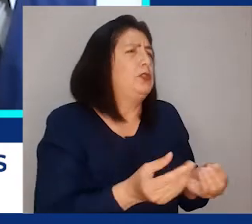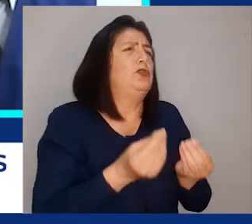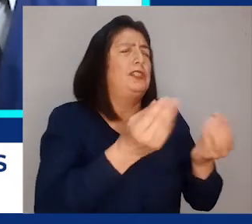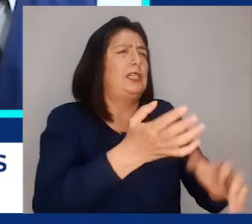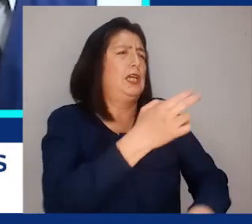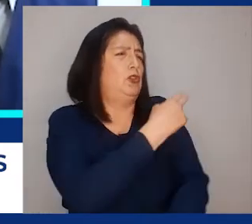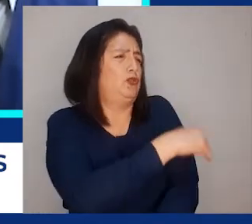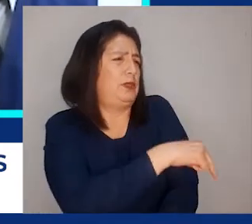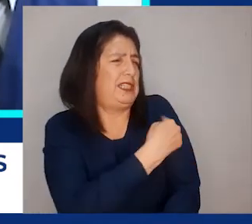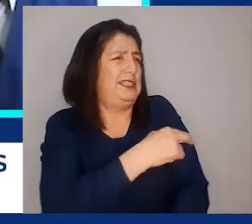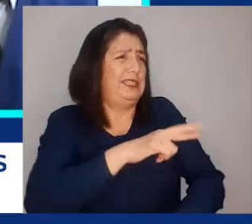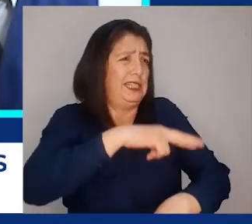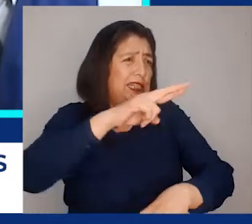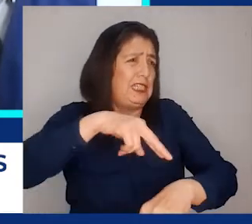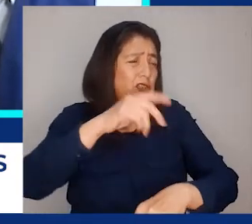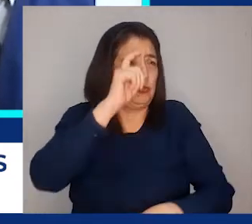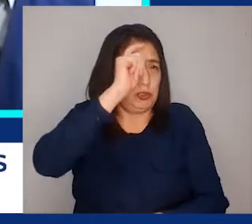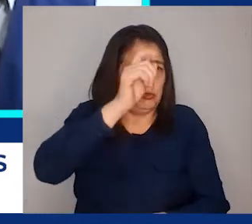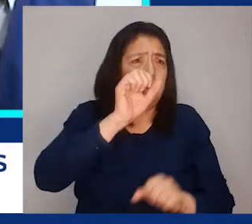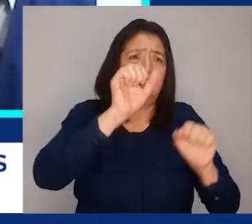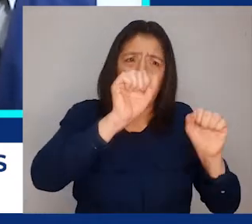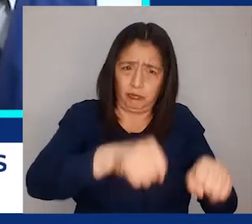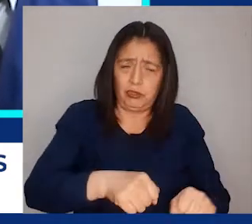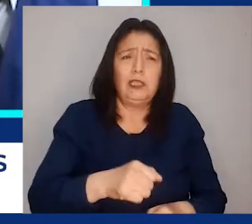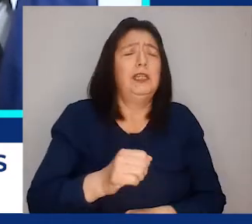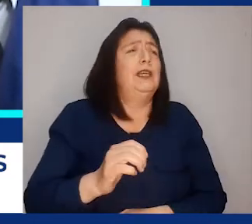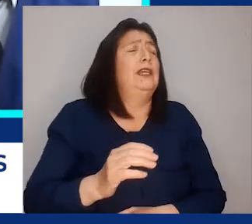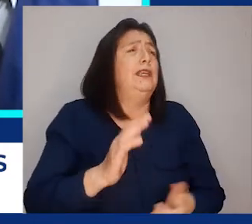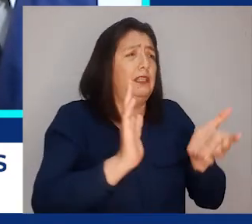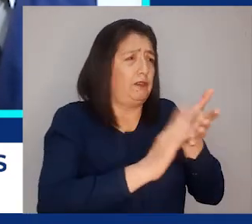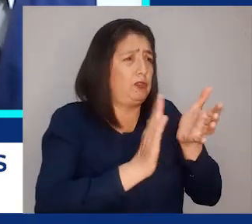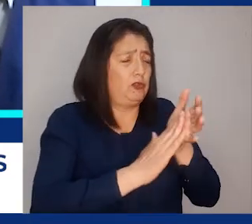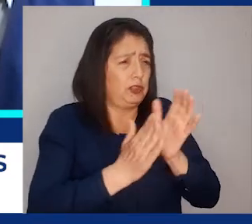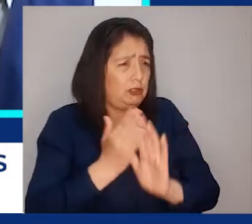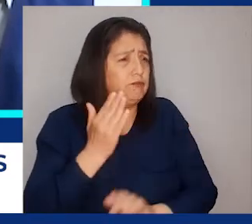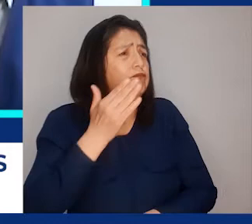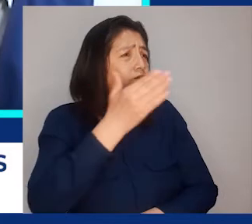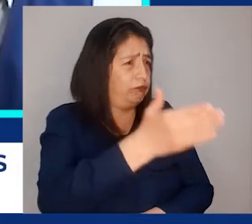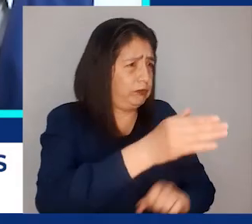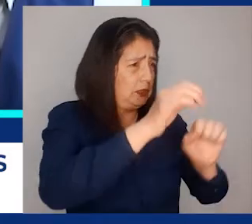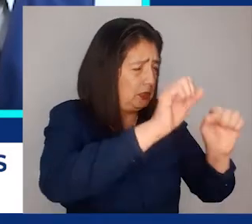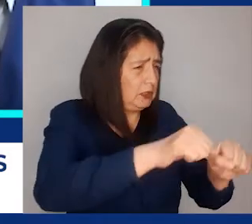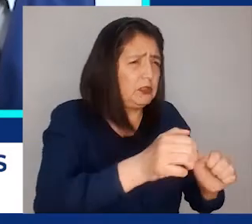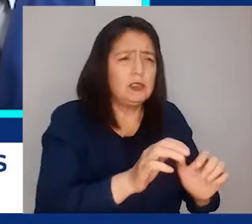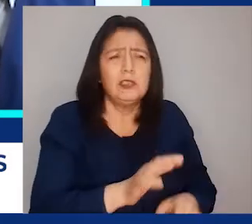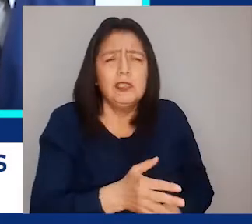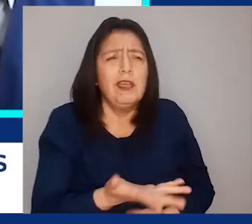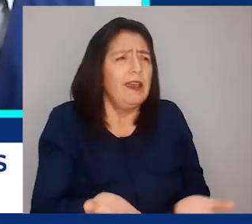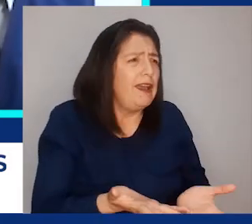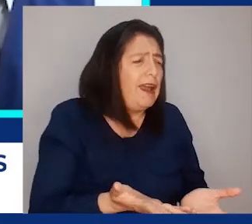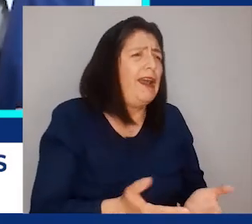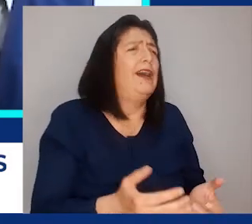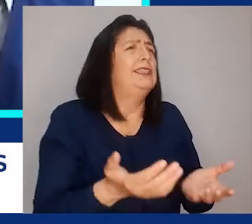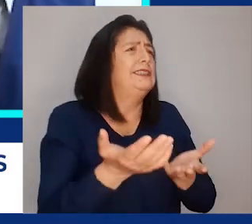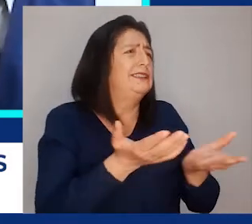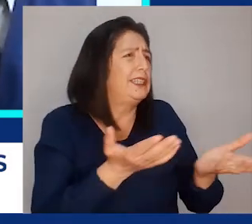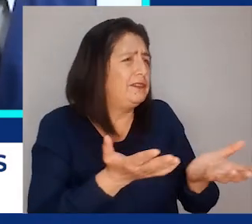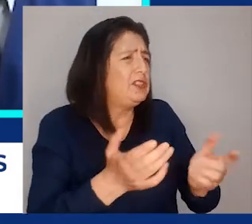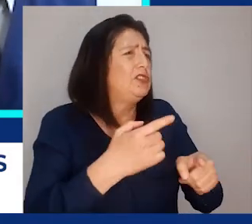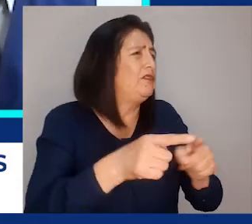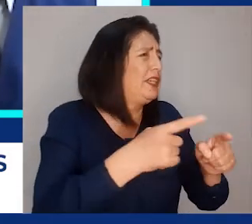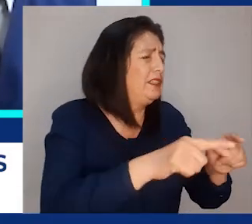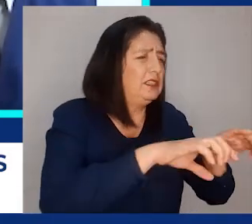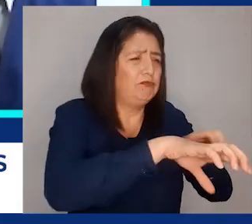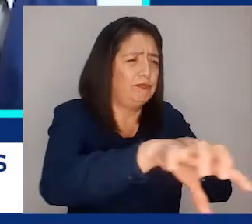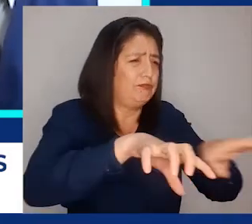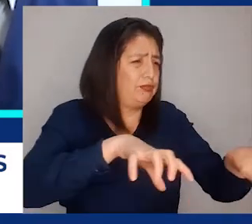Hospital Regional de Tumbes, se ha intervenido para que se instalen los servicios diferenciados para